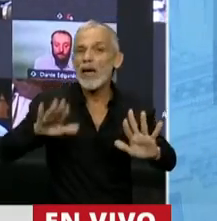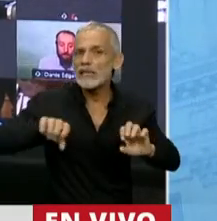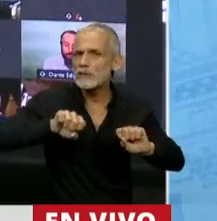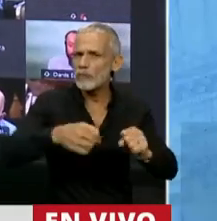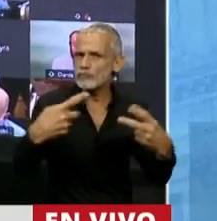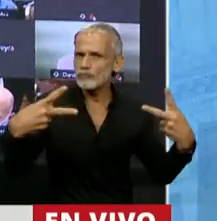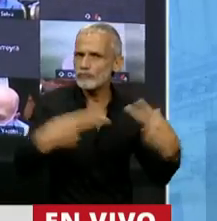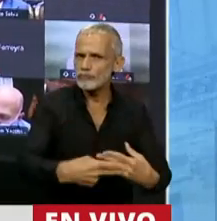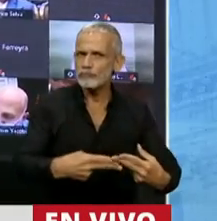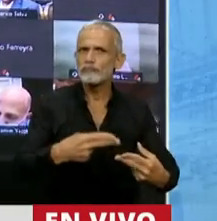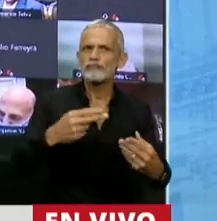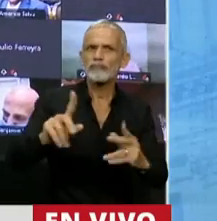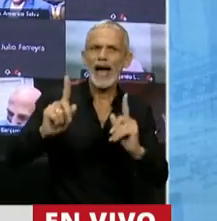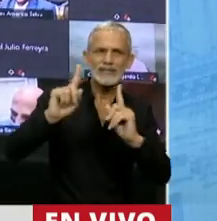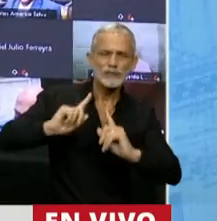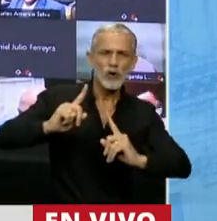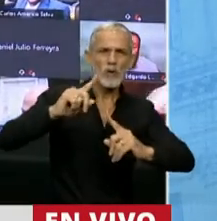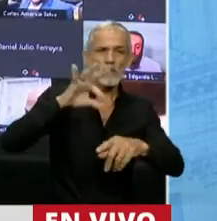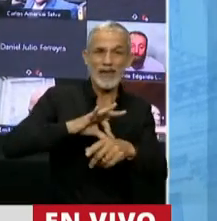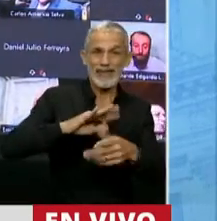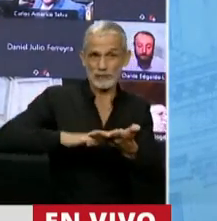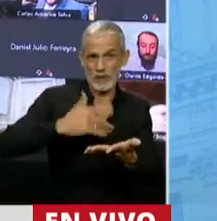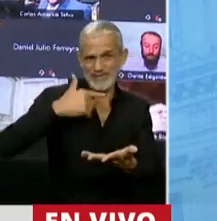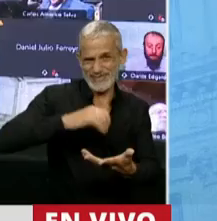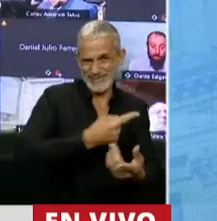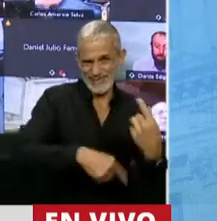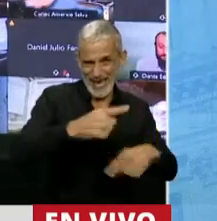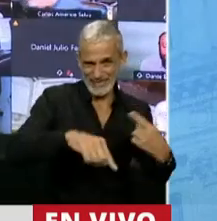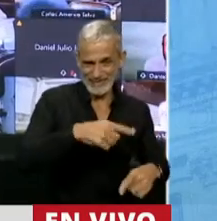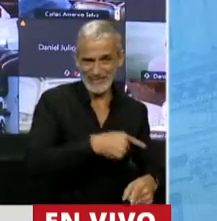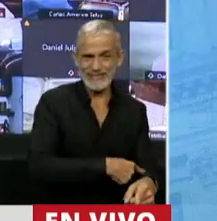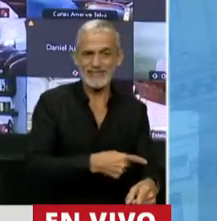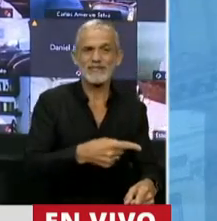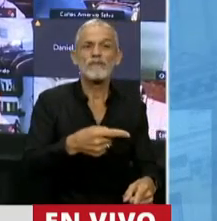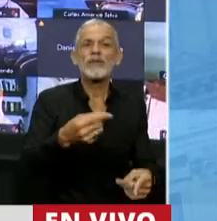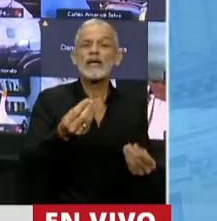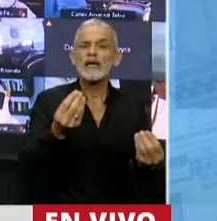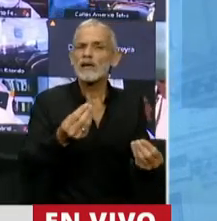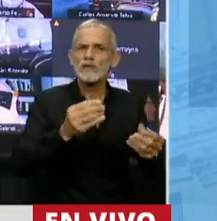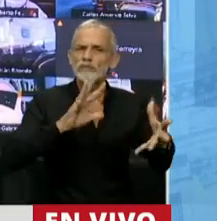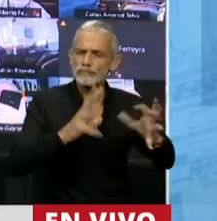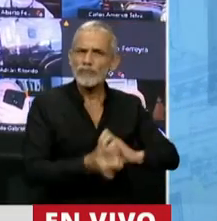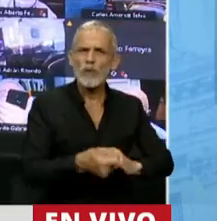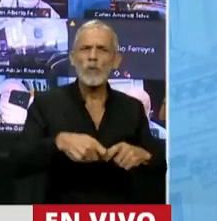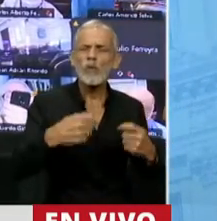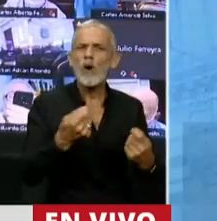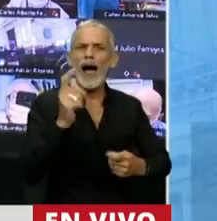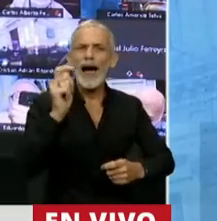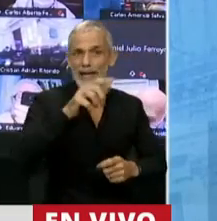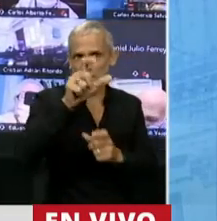de prestaciones médicas en estos tratamientos, afectando, por supuesto, a los afiliados de